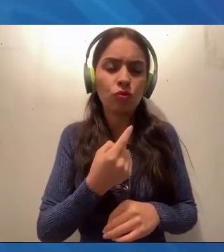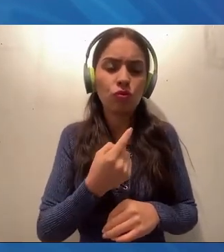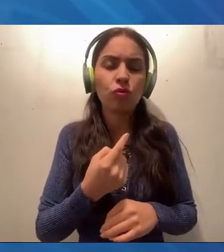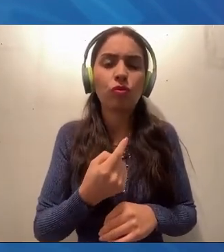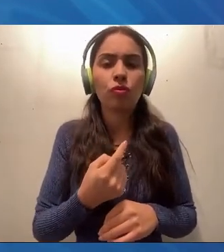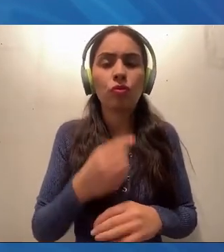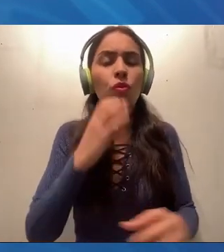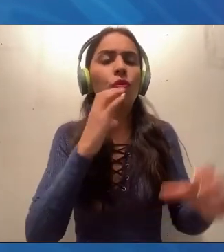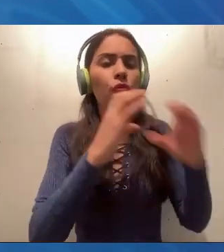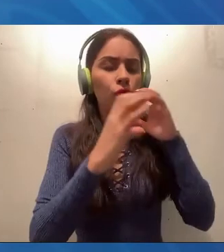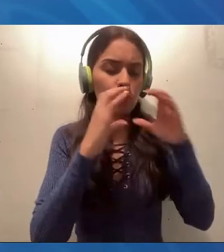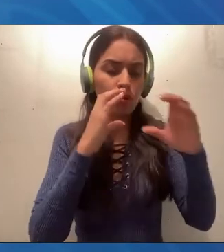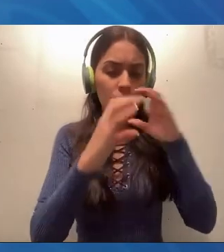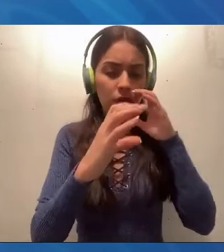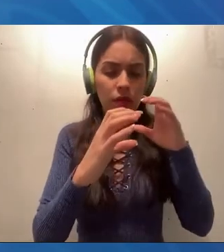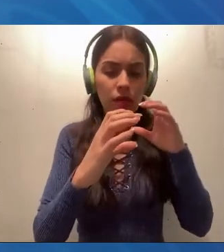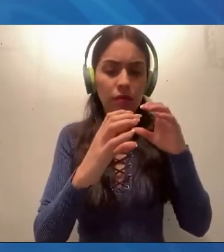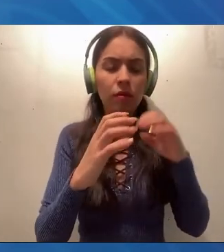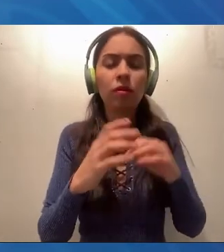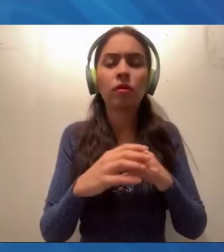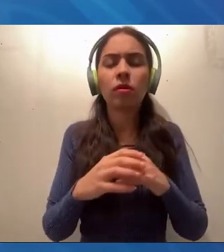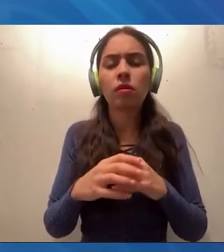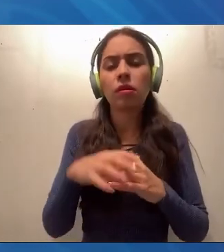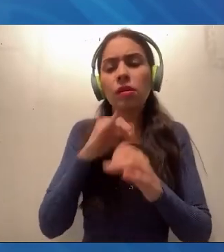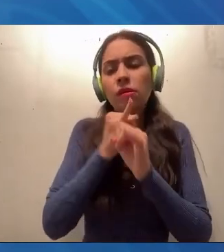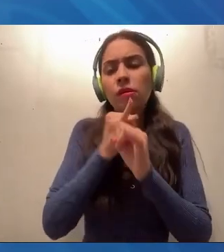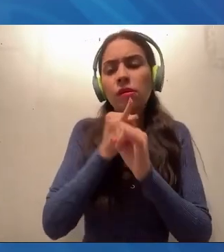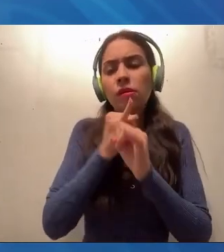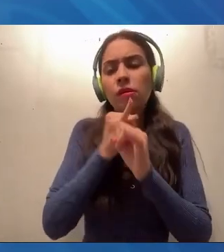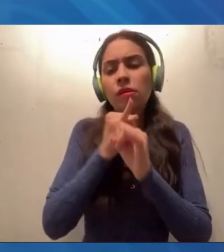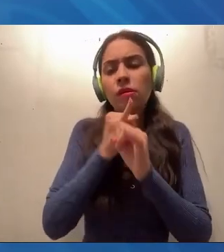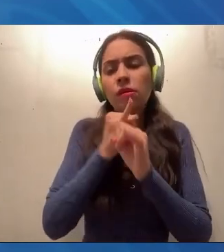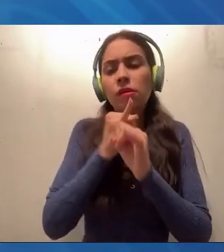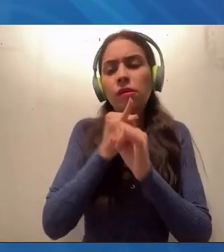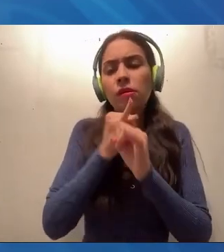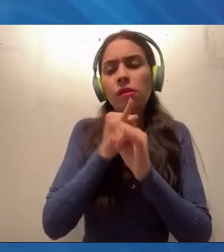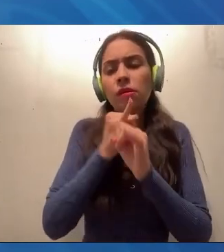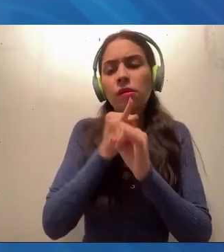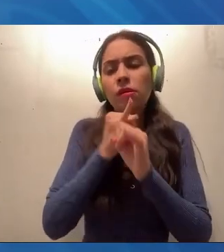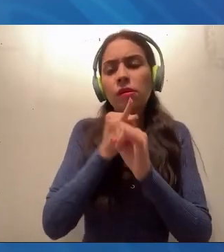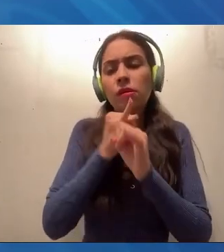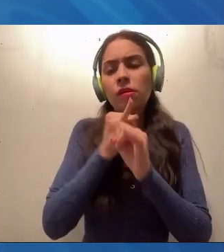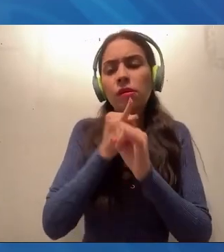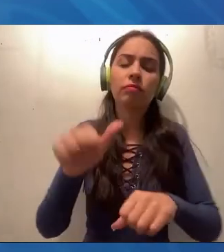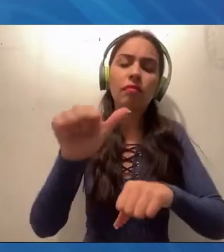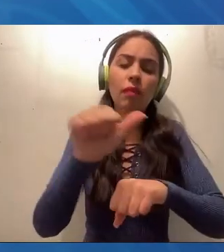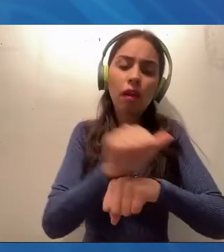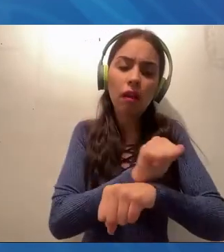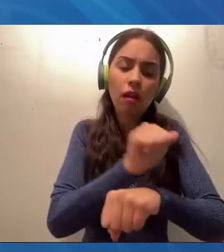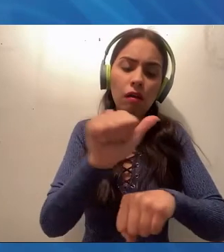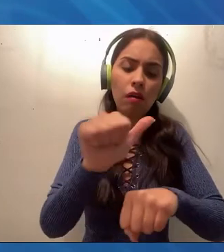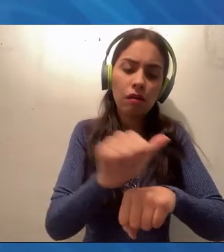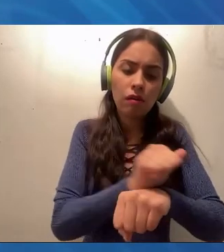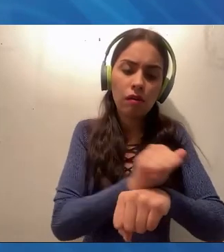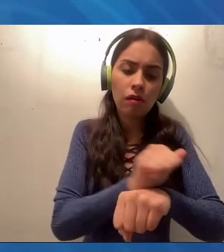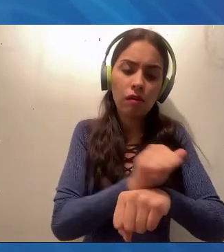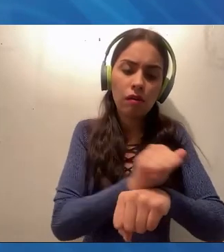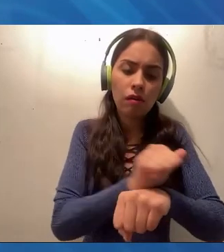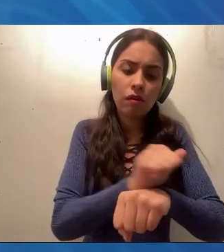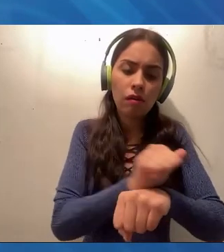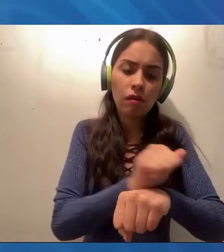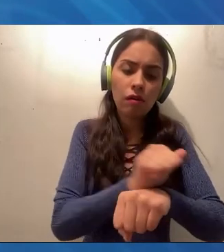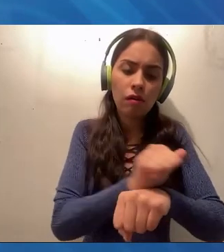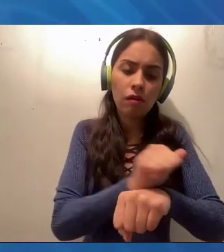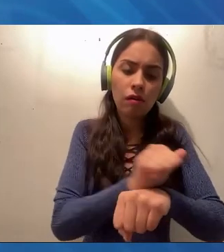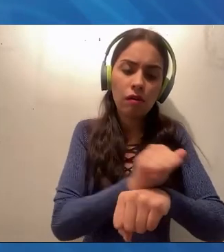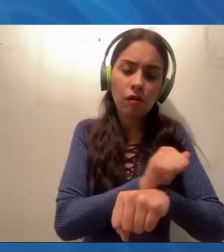El Paso, Texas para intercambiar información sobre el tráfico fronterizo con ellos. En fin, va a ser muy productivo este edificio que además, como